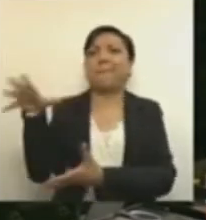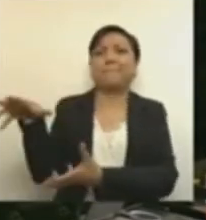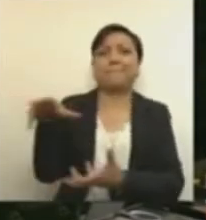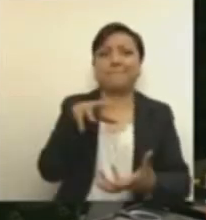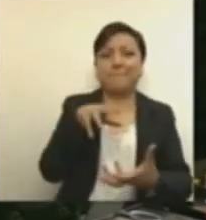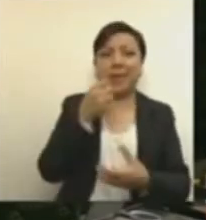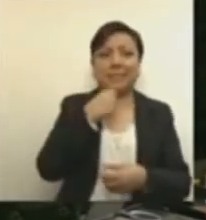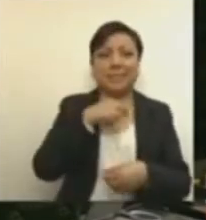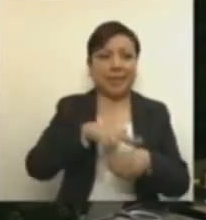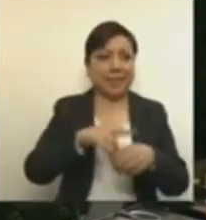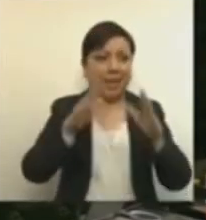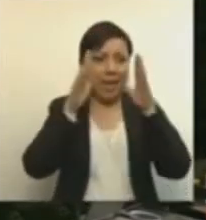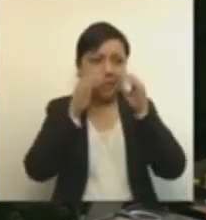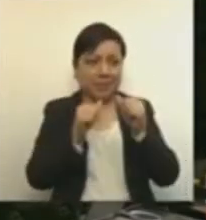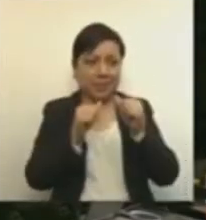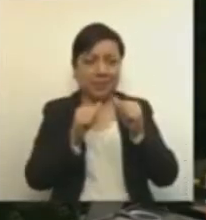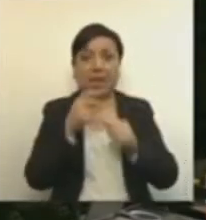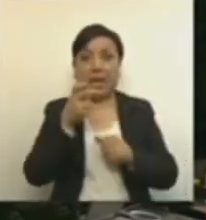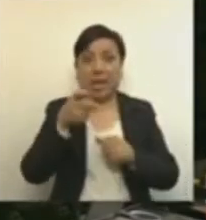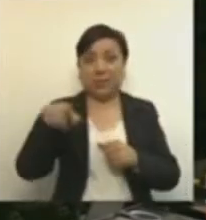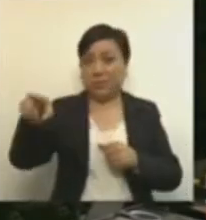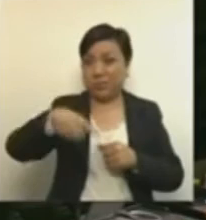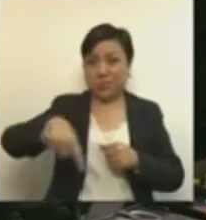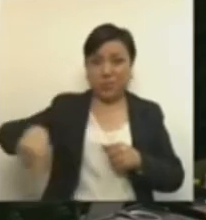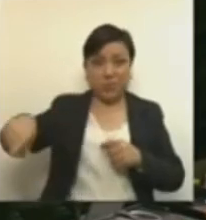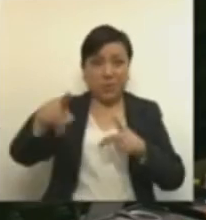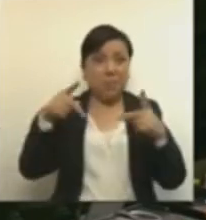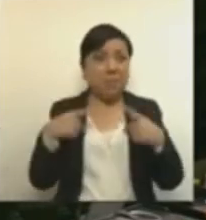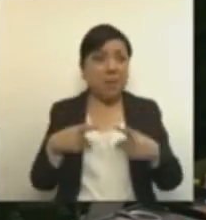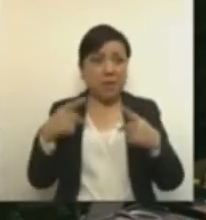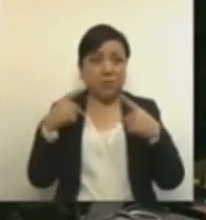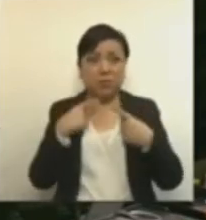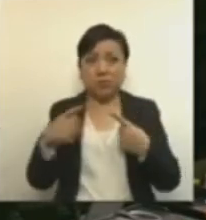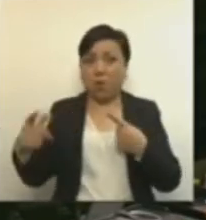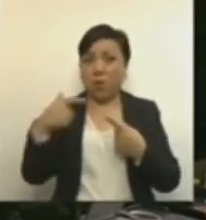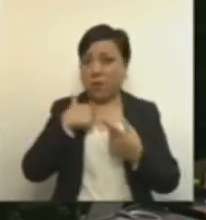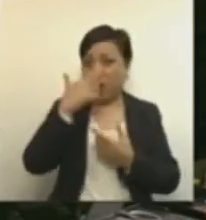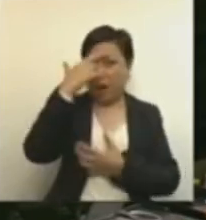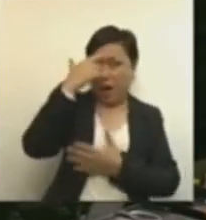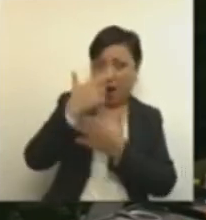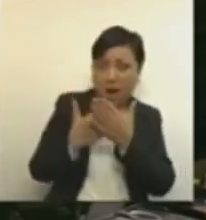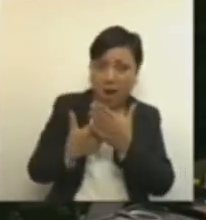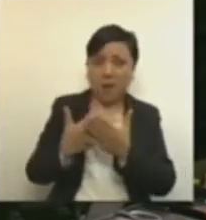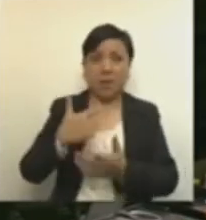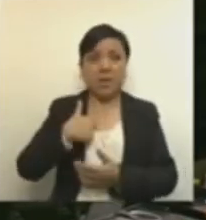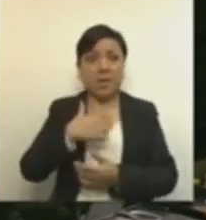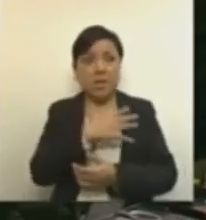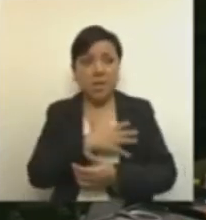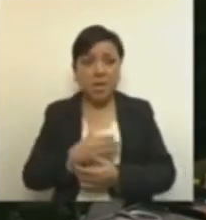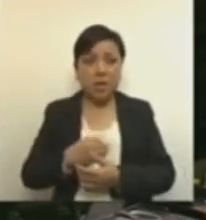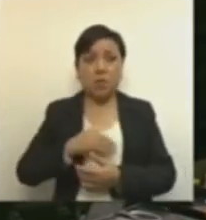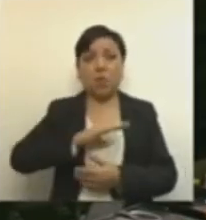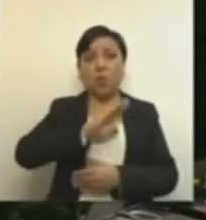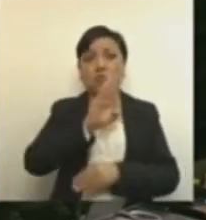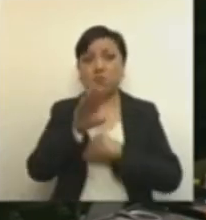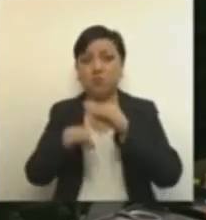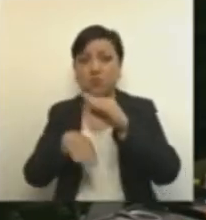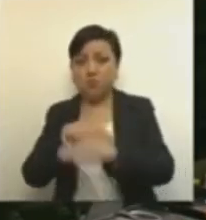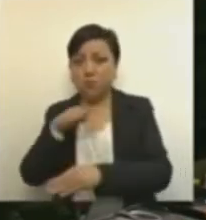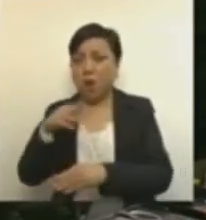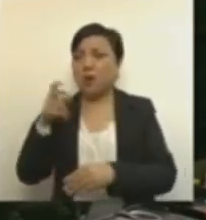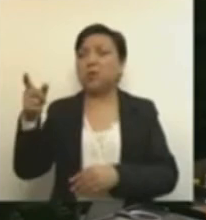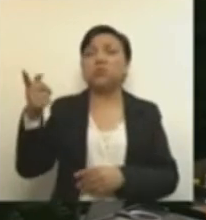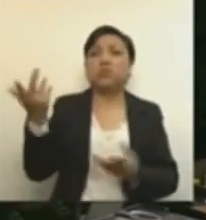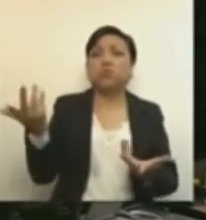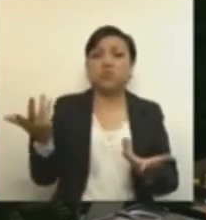sabe Hacienda de Víctimas? ¿Qué sabe del dolor y del sufrimiento de perder un hijo? ¿Qué sabe de la